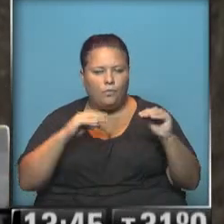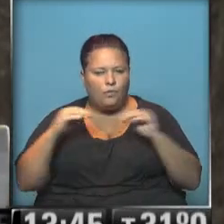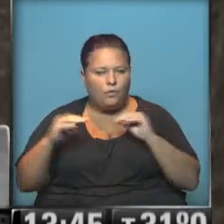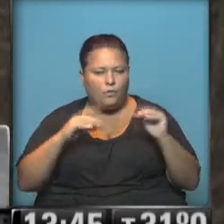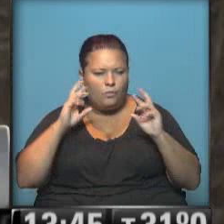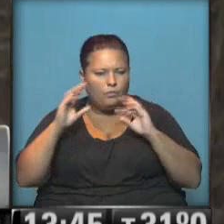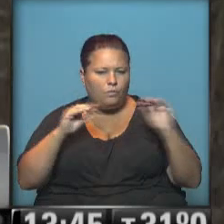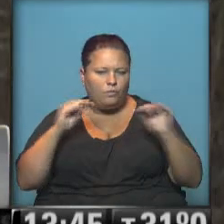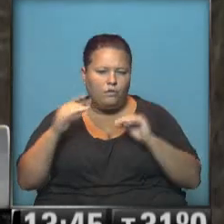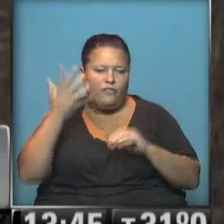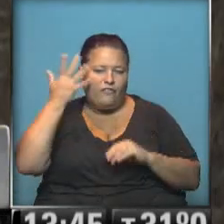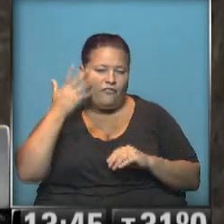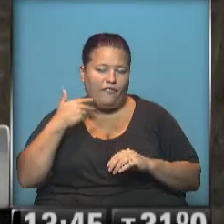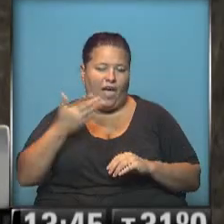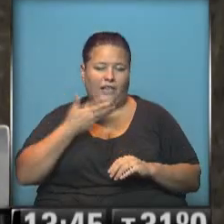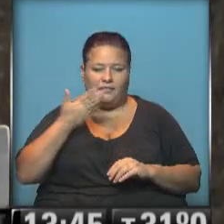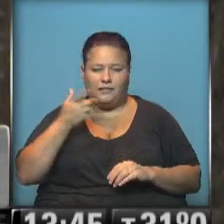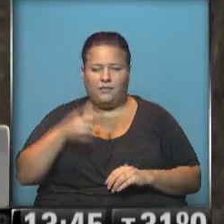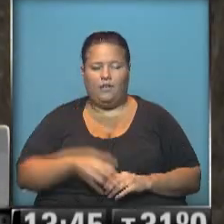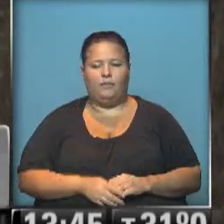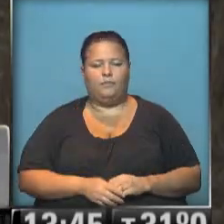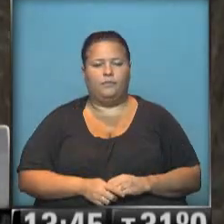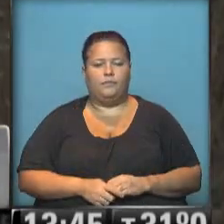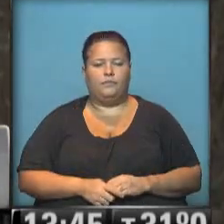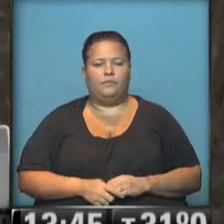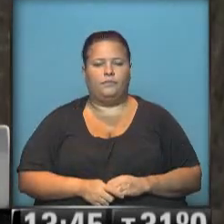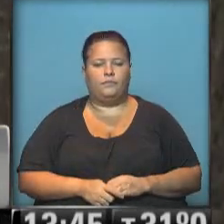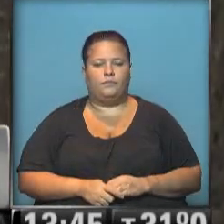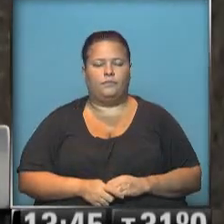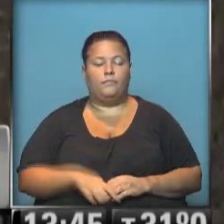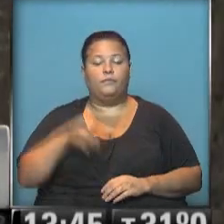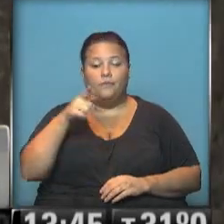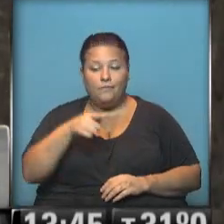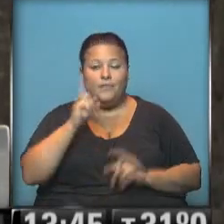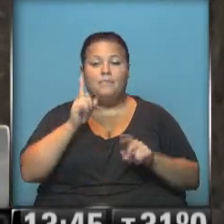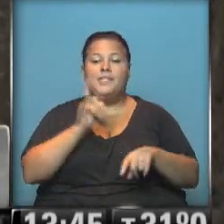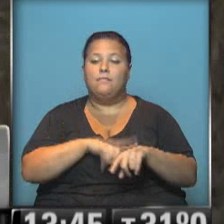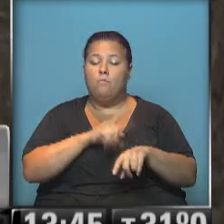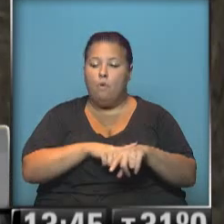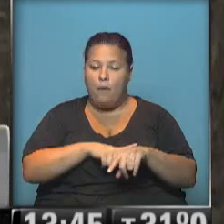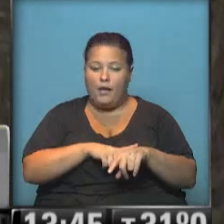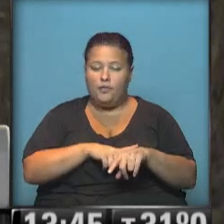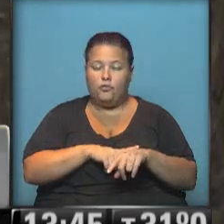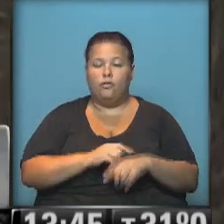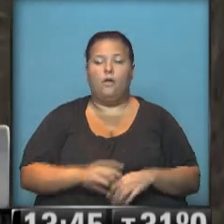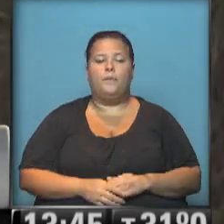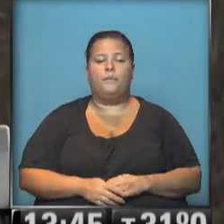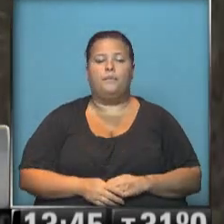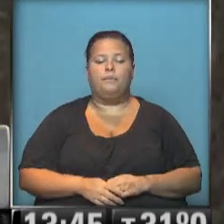En el ataque simultáneo, Agustina,